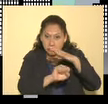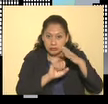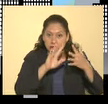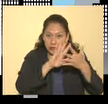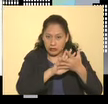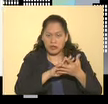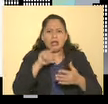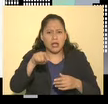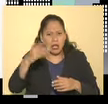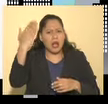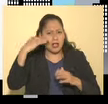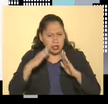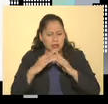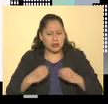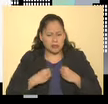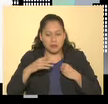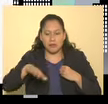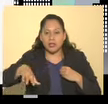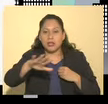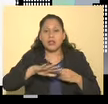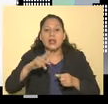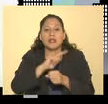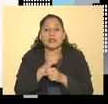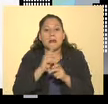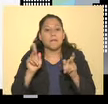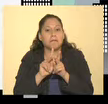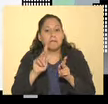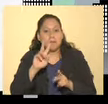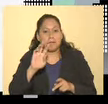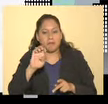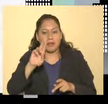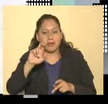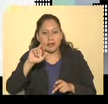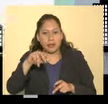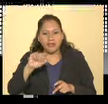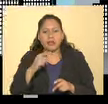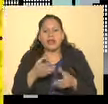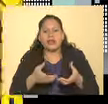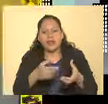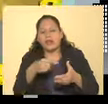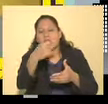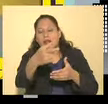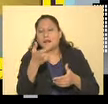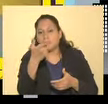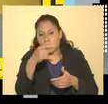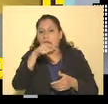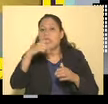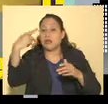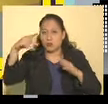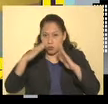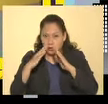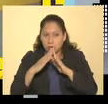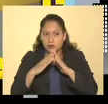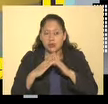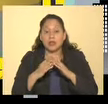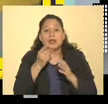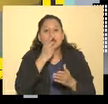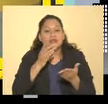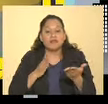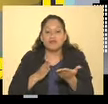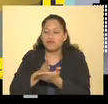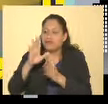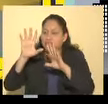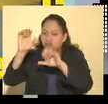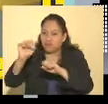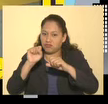él vivía aquí en esta calle del licenciado Primo, ¿verdad? La que da la calle de moneda, ahí tenía su casa y dicen que llegan y lo